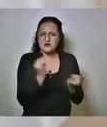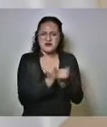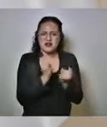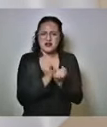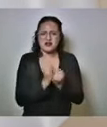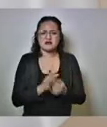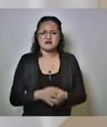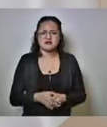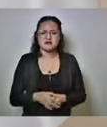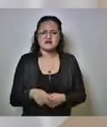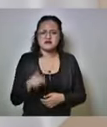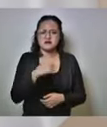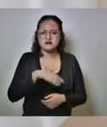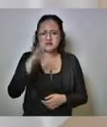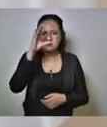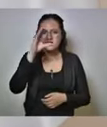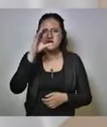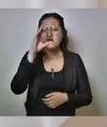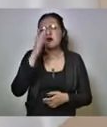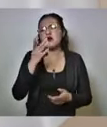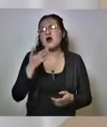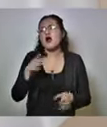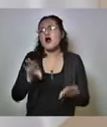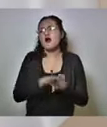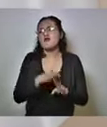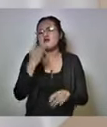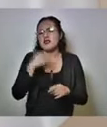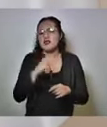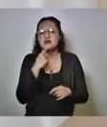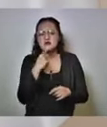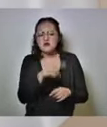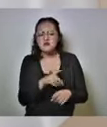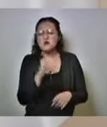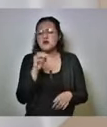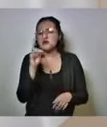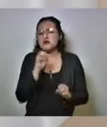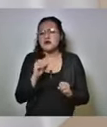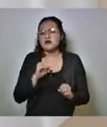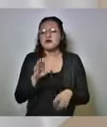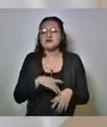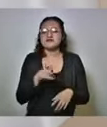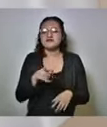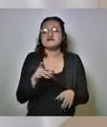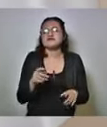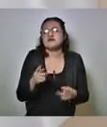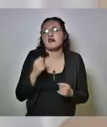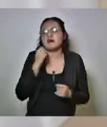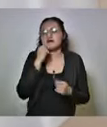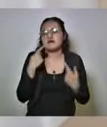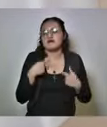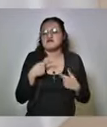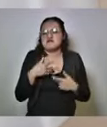la cultura de la no denuncia esa es la cultura en donde ellos se han refugiado